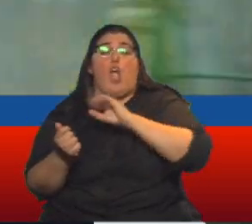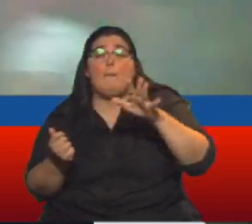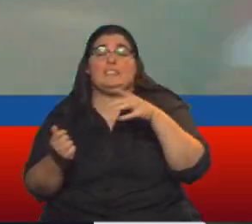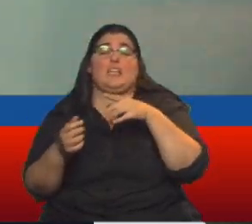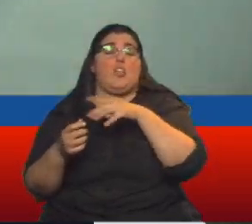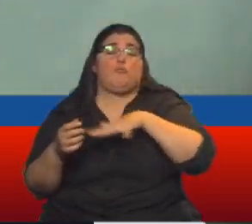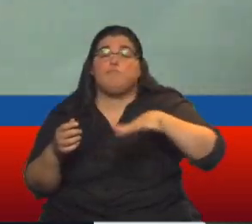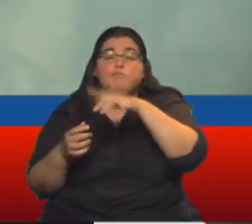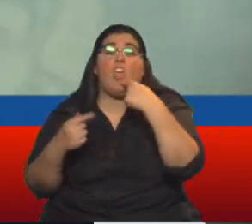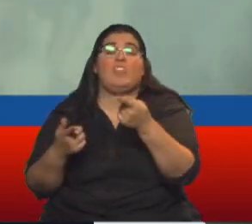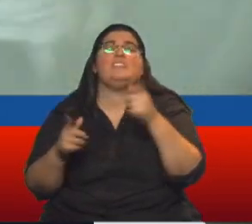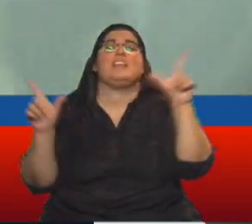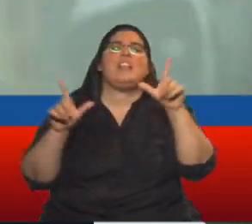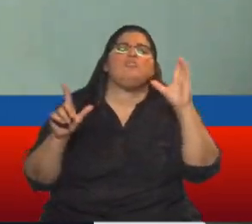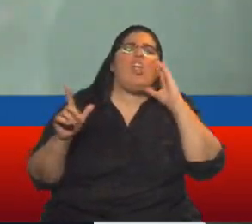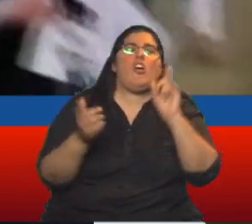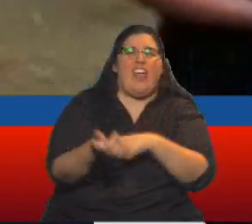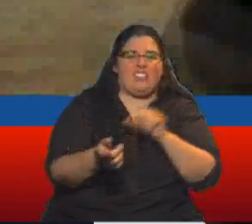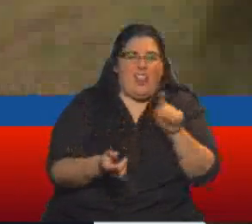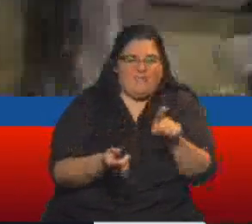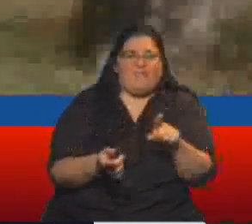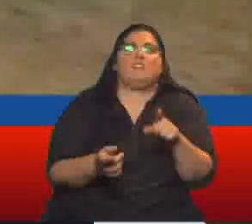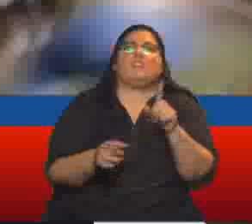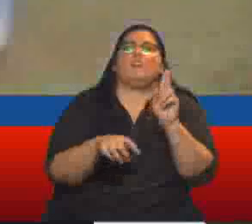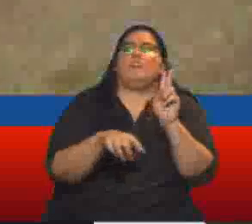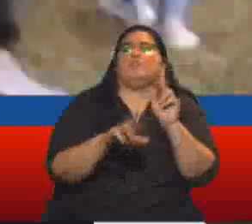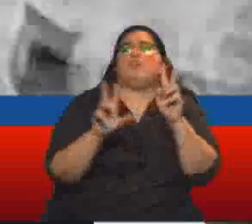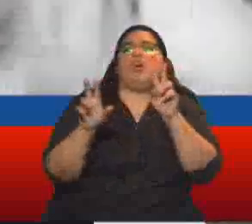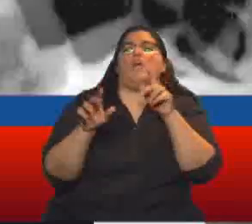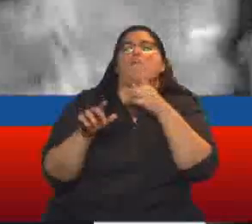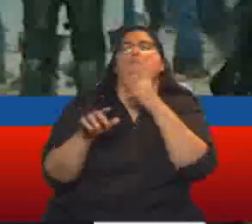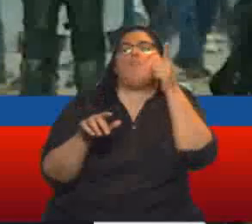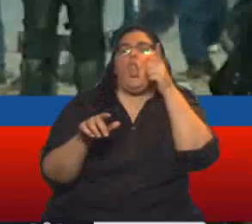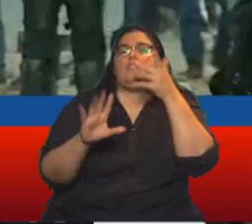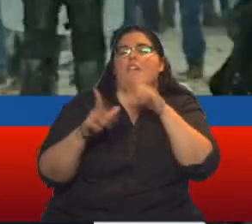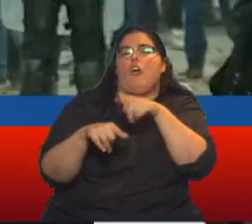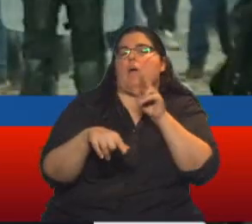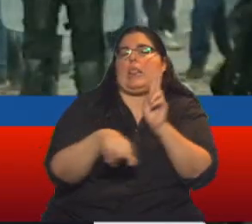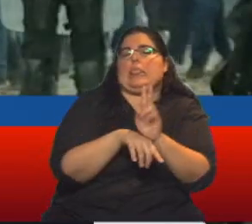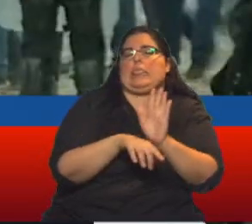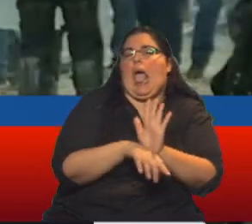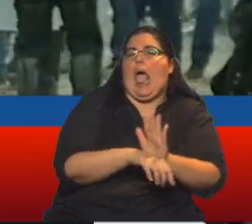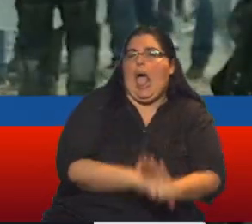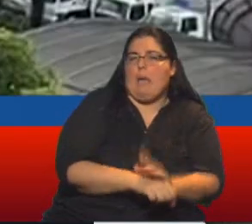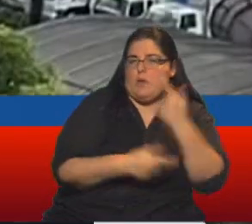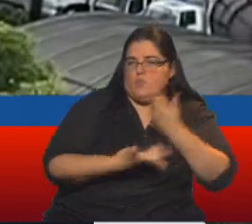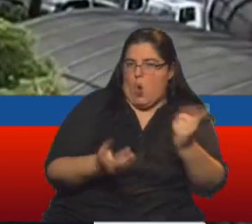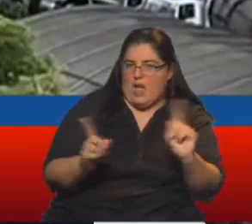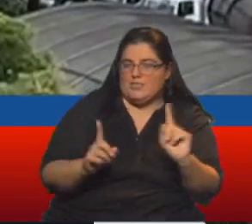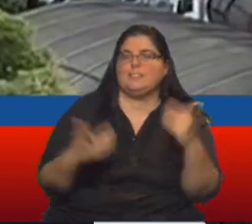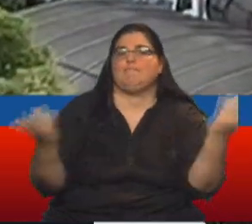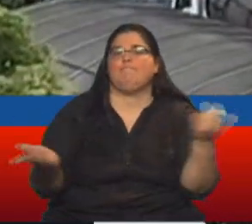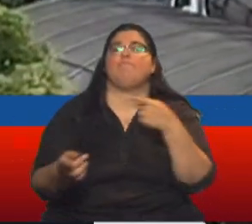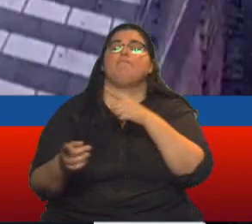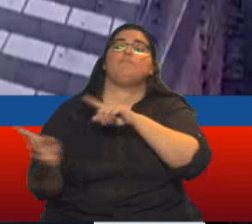aseguran que los medios de comunicación tradicionales encubren el accionar de la policía. Otro tema preocupante que aparece en el